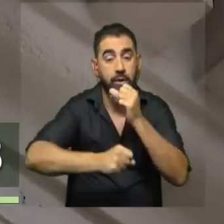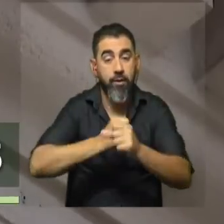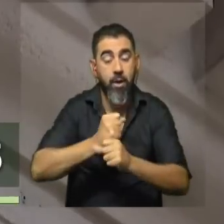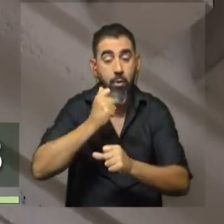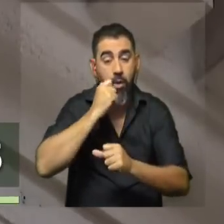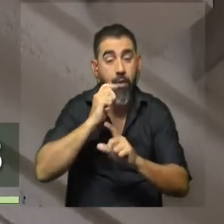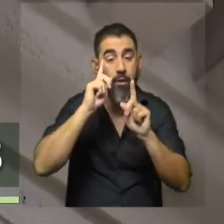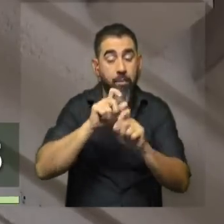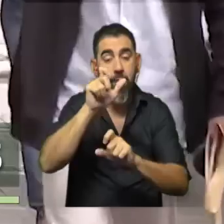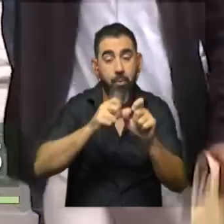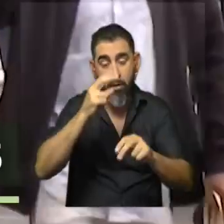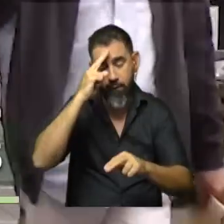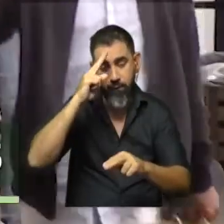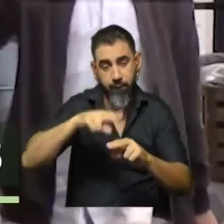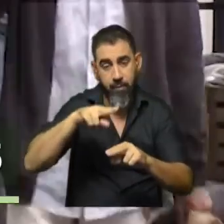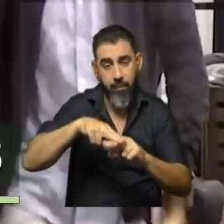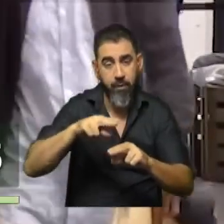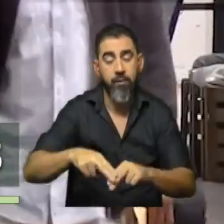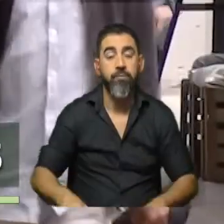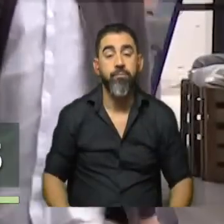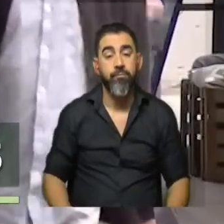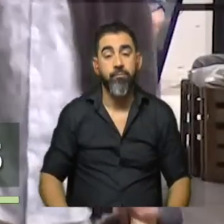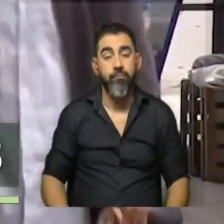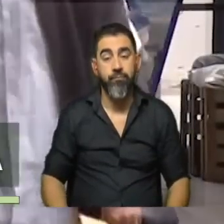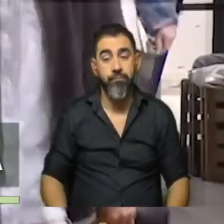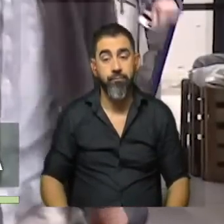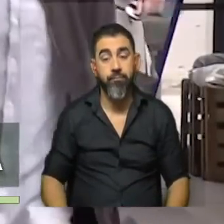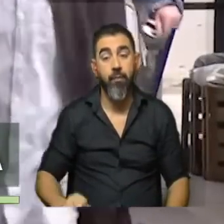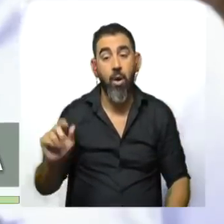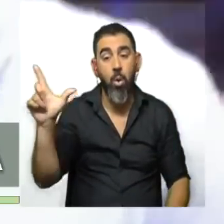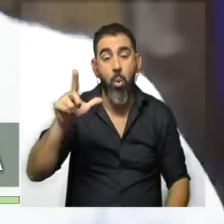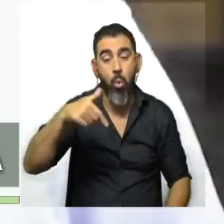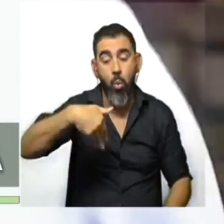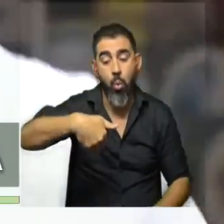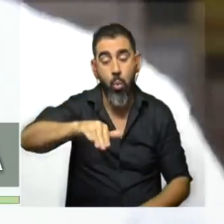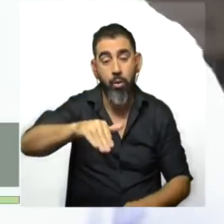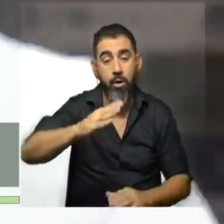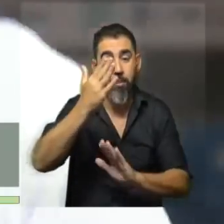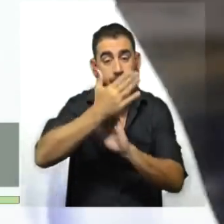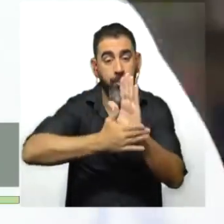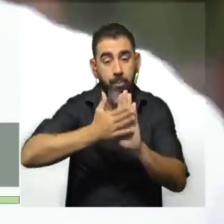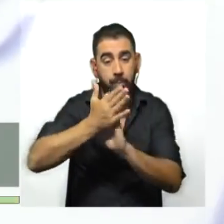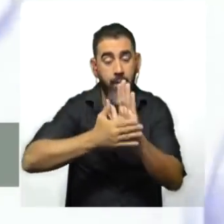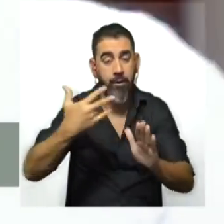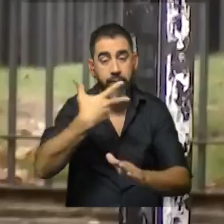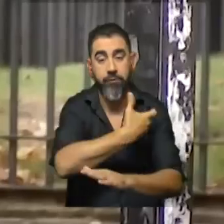y también a población de inmunodeprimidas, que desde este lunes se lleva adelante en todo el país.